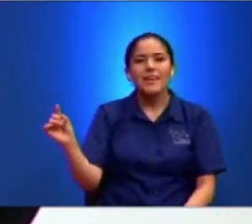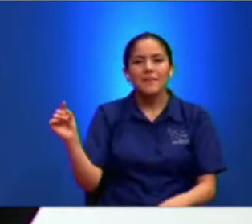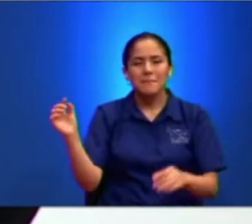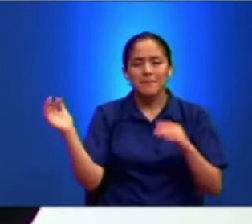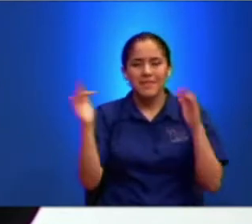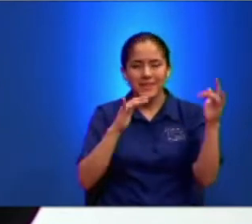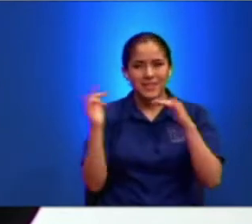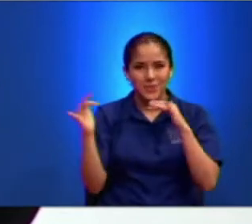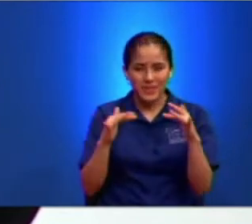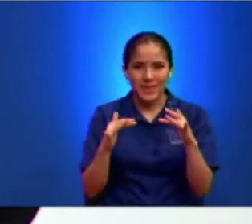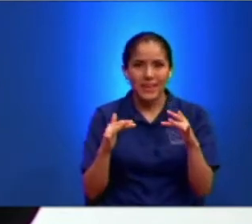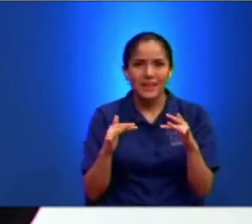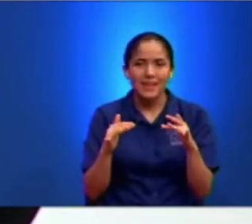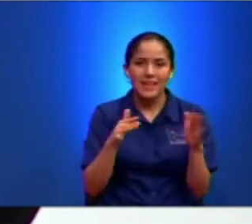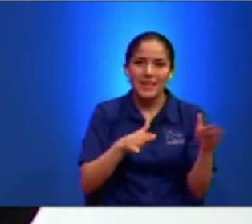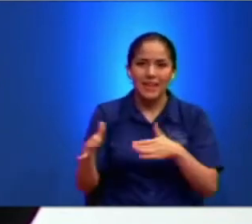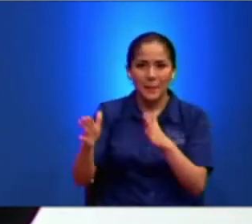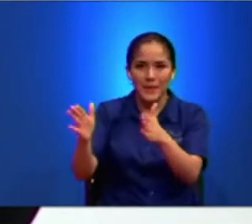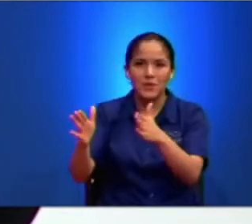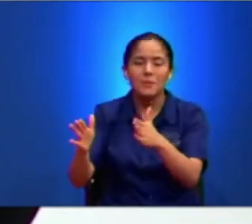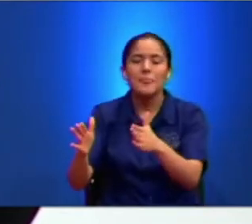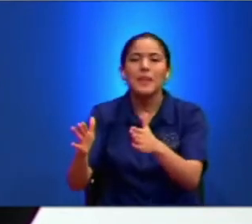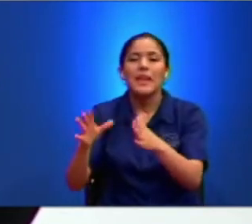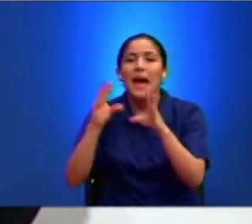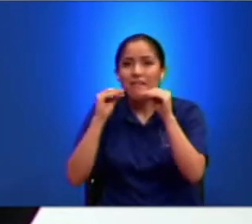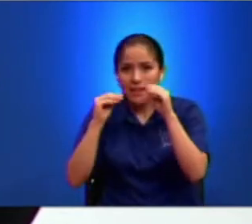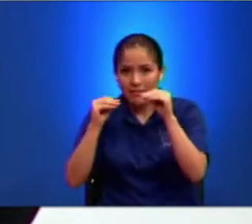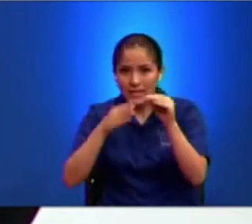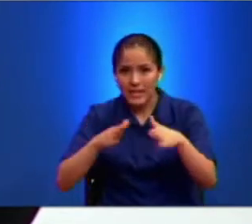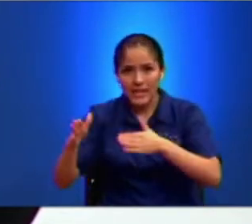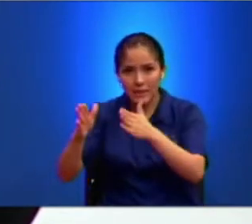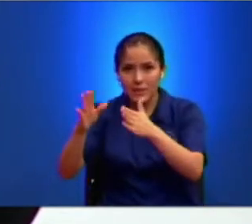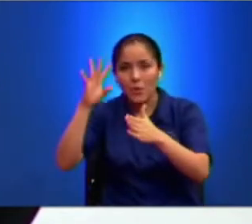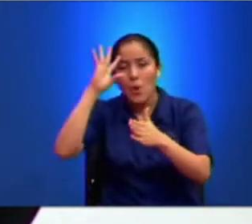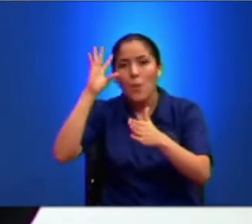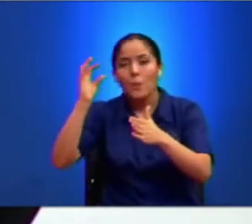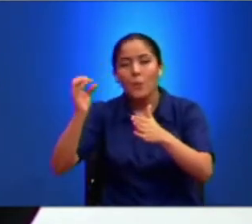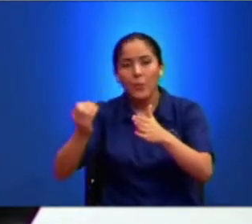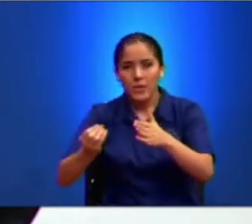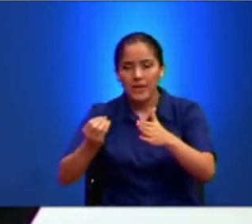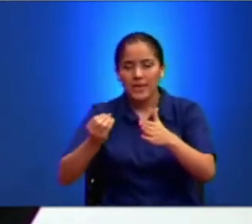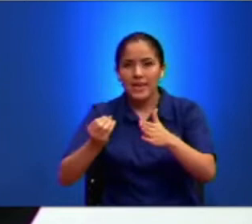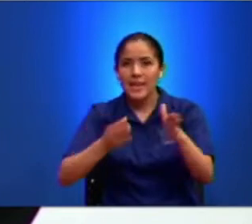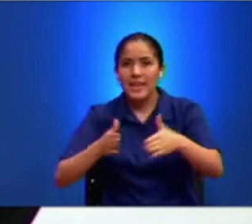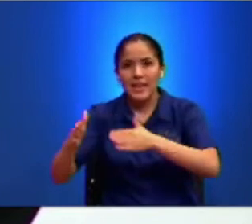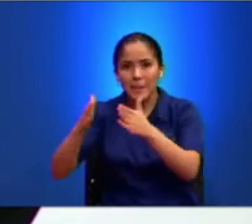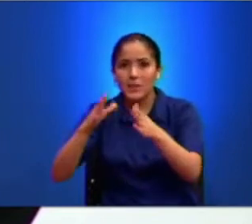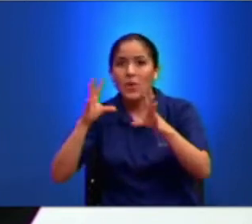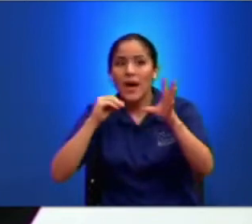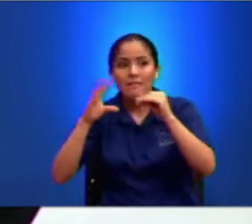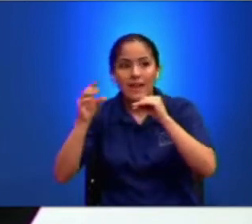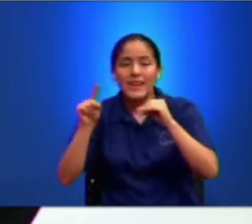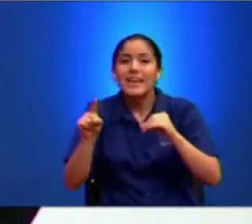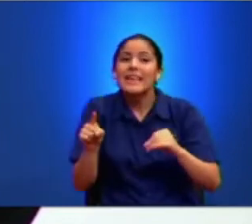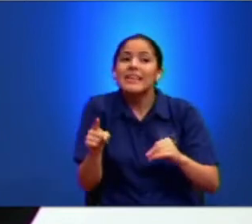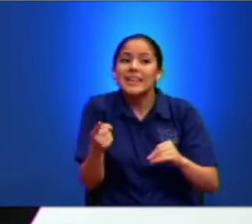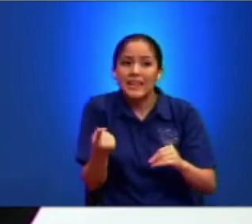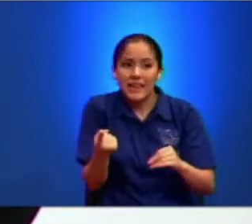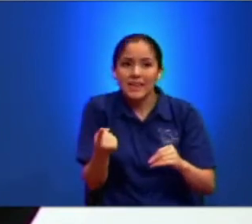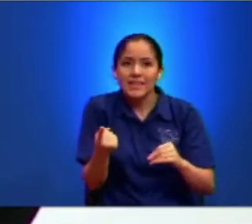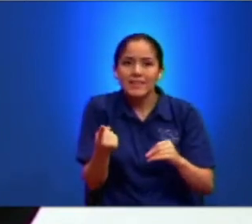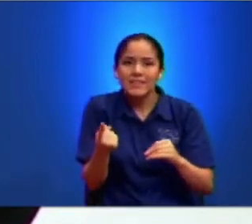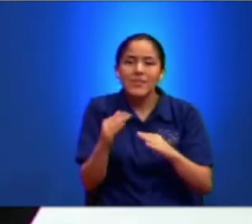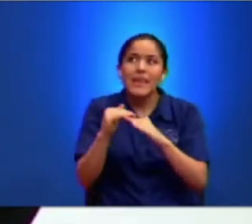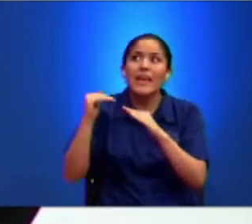Pero Ellos Guardaron Silencio Porque En El Camino Habían Discutido Entre Sí Quién De Ellos Era El